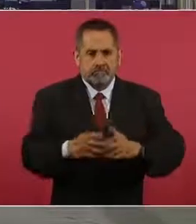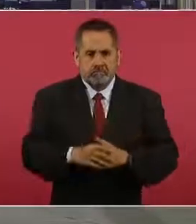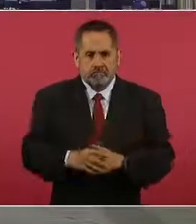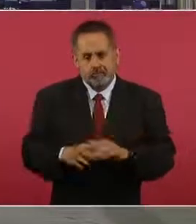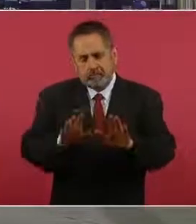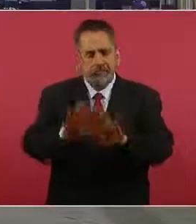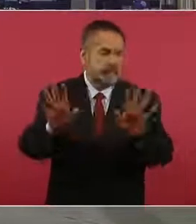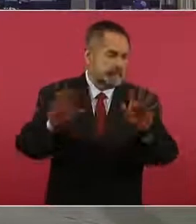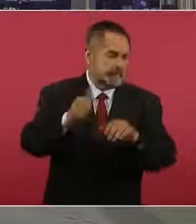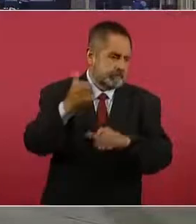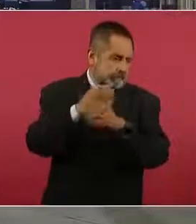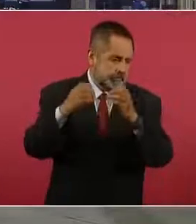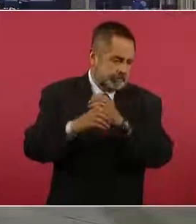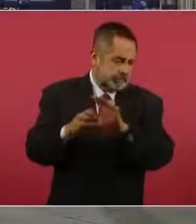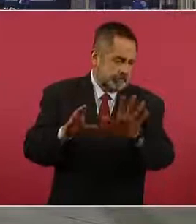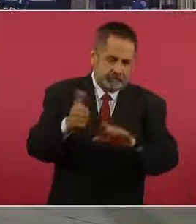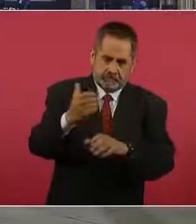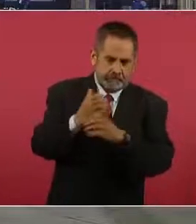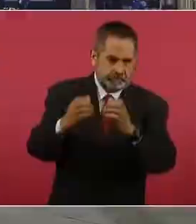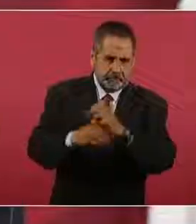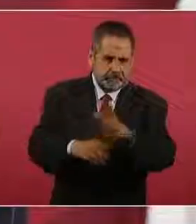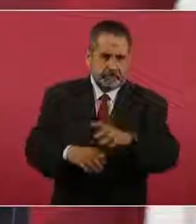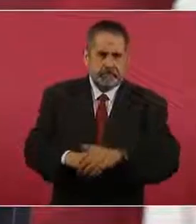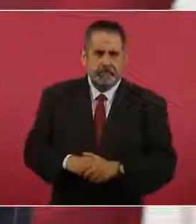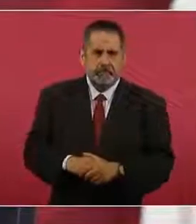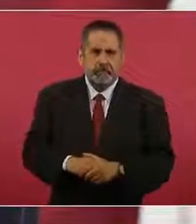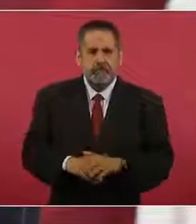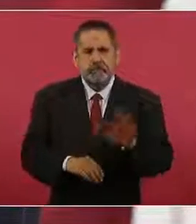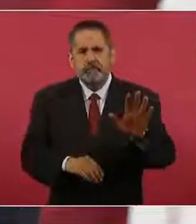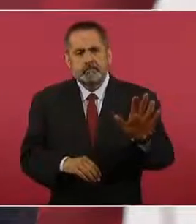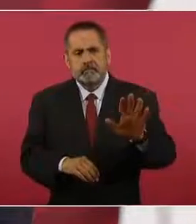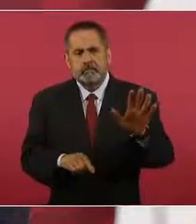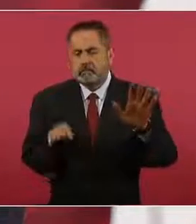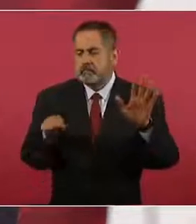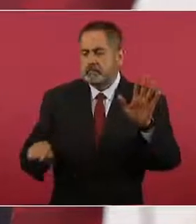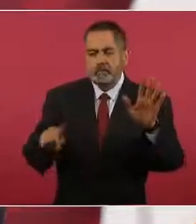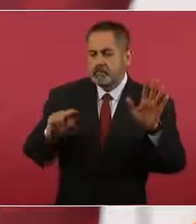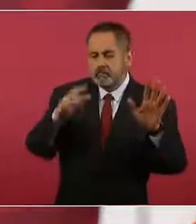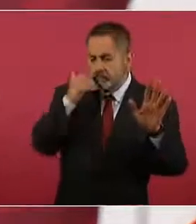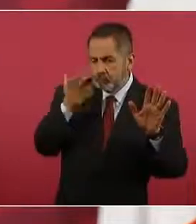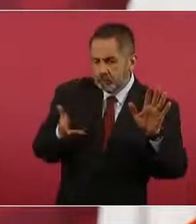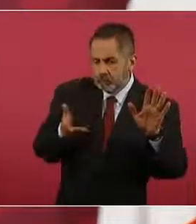Ah, esa es otra cosa. El hecho de que se desista a nadie.